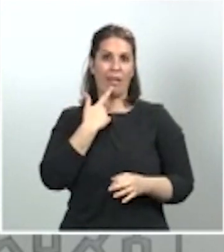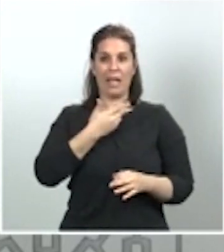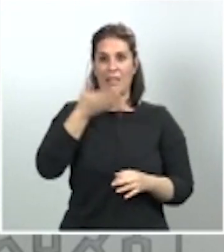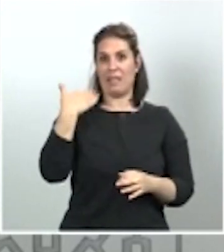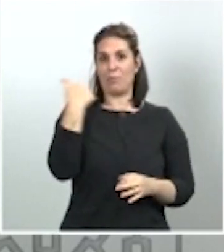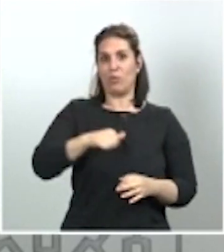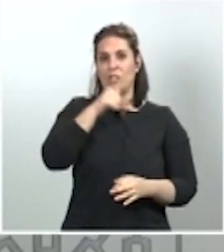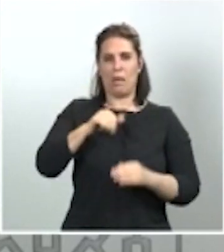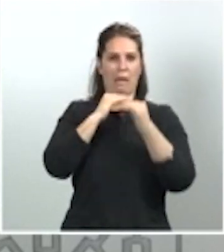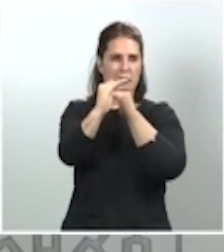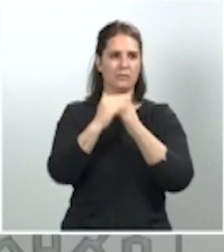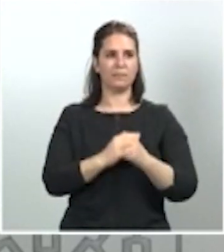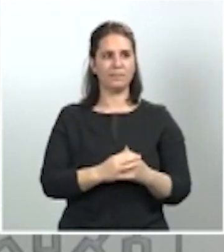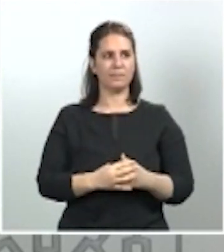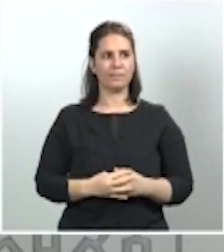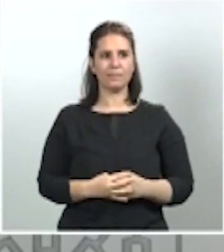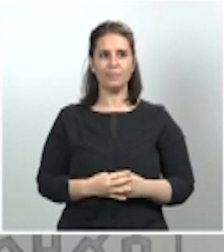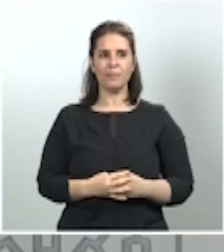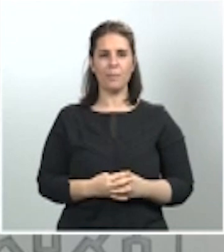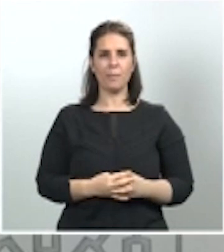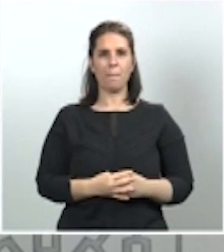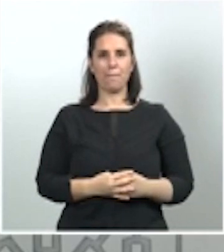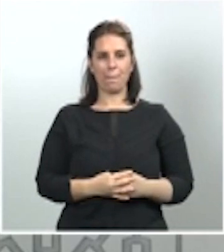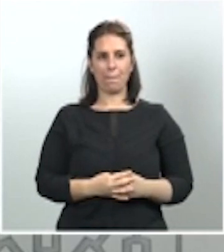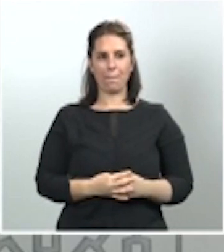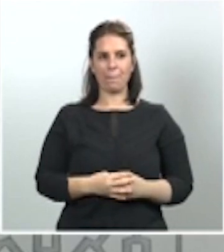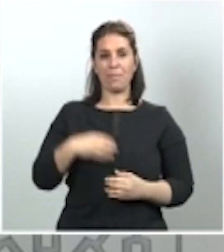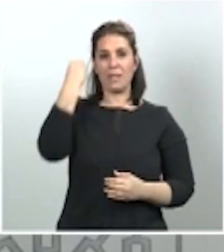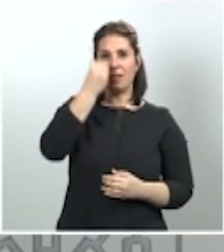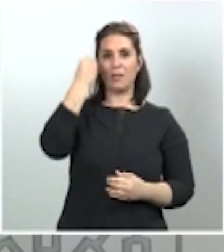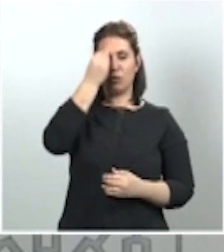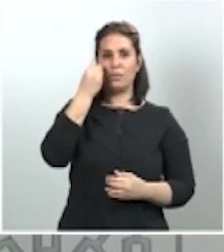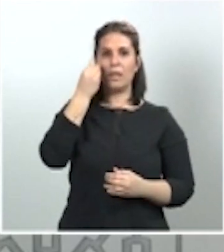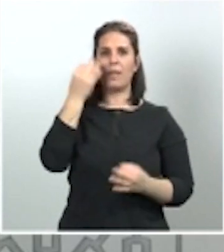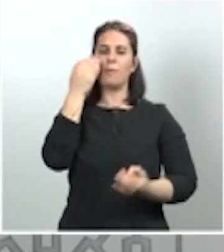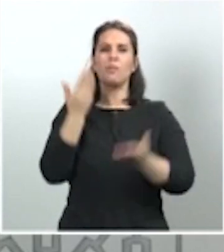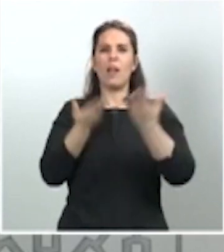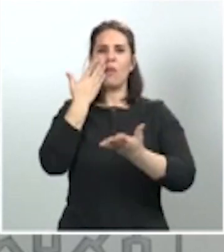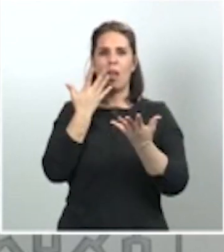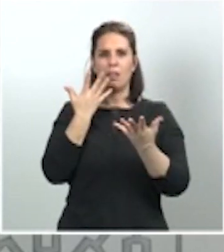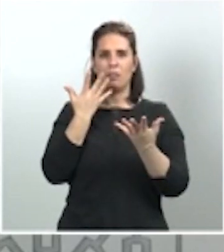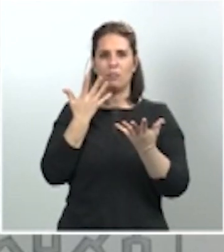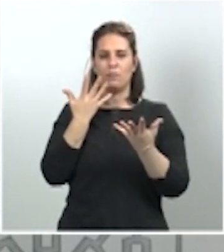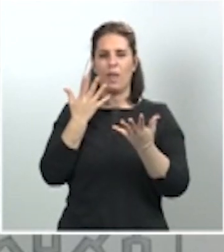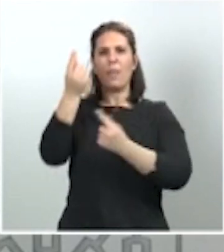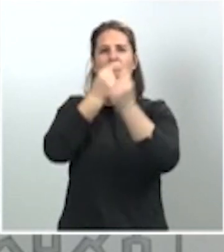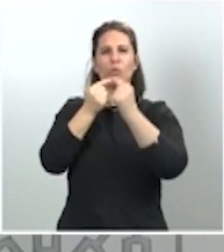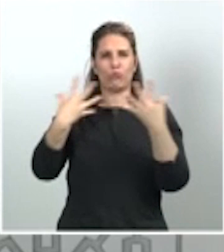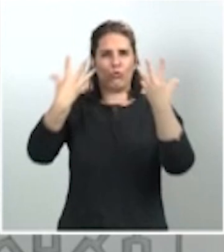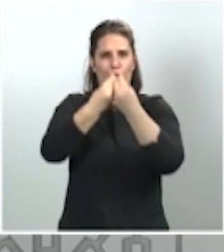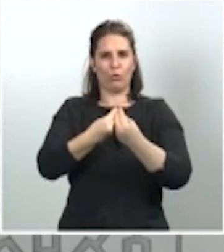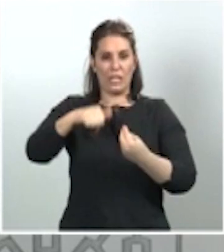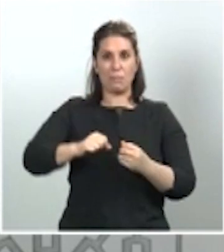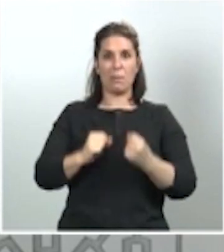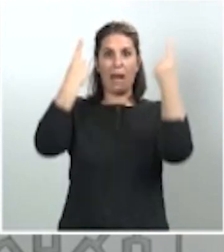Pero no solo eso, yo creo que hay otro dato que hay que valorar conjuntamente y es que además es el primer día en que podemos dar datos de